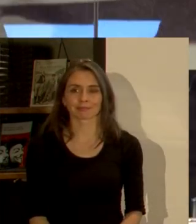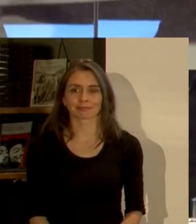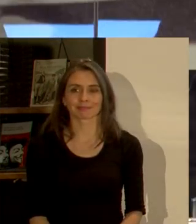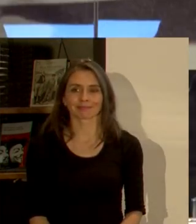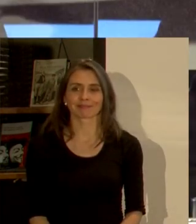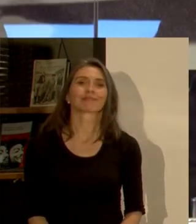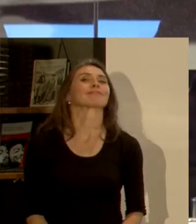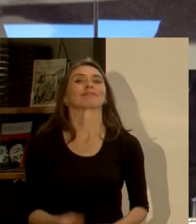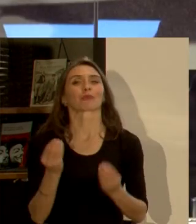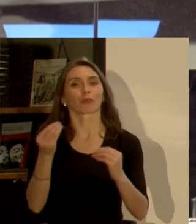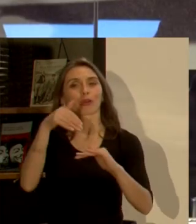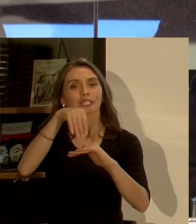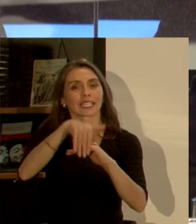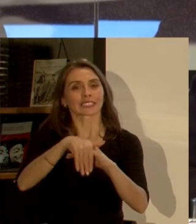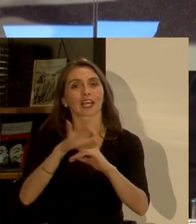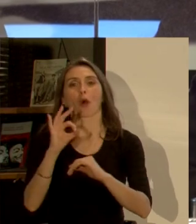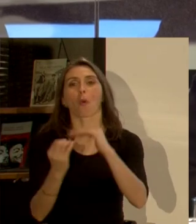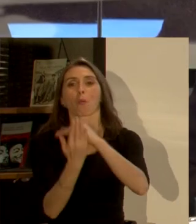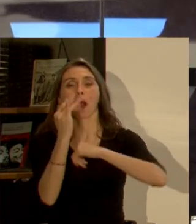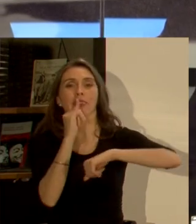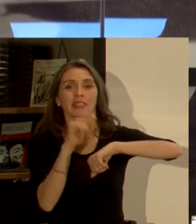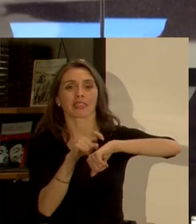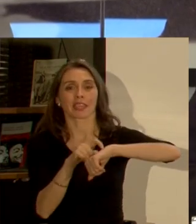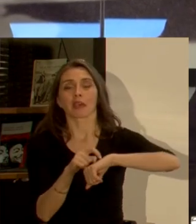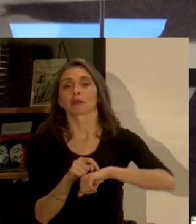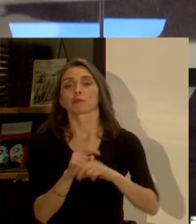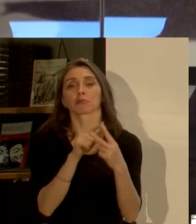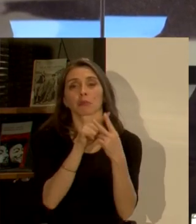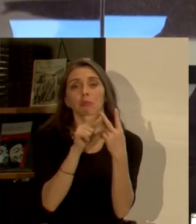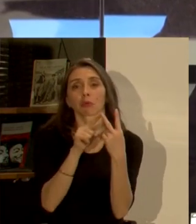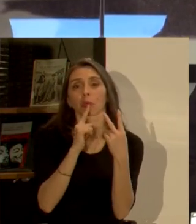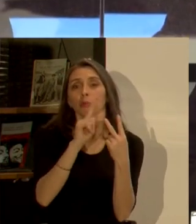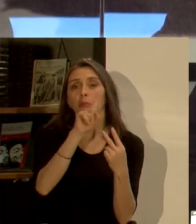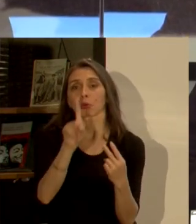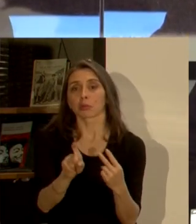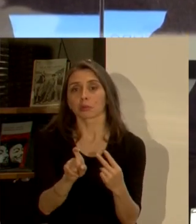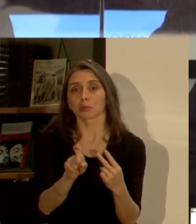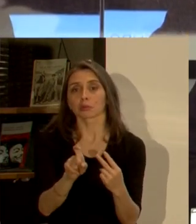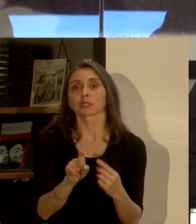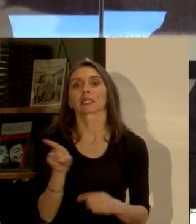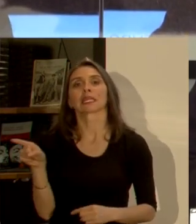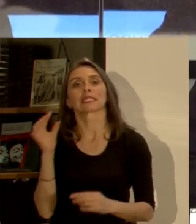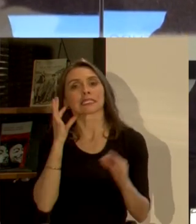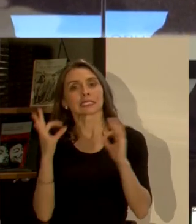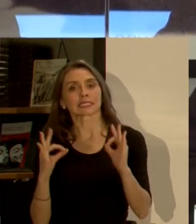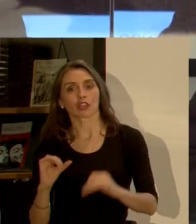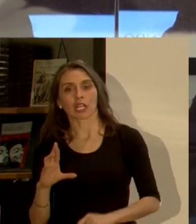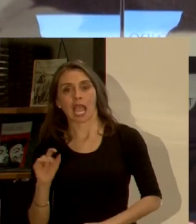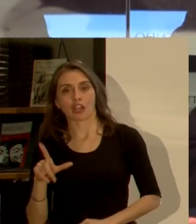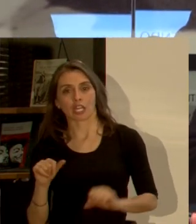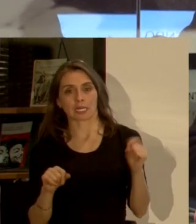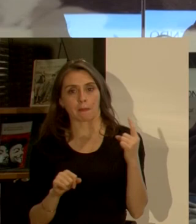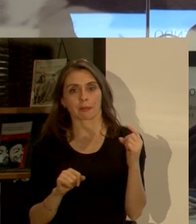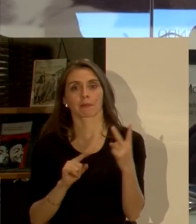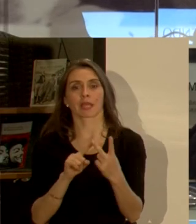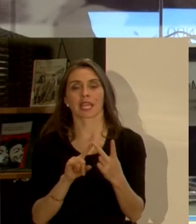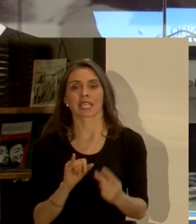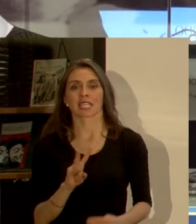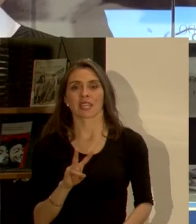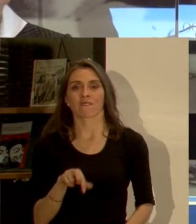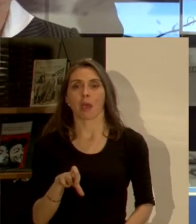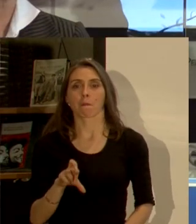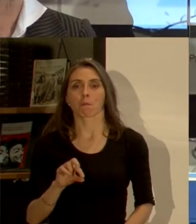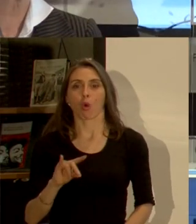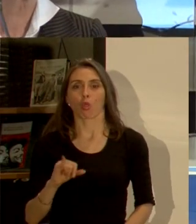buenas tardes buenos días son dos preguntas una a la señora Carolina y otra a Iván Puduje